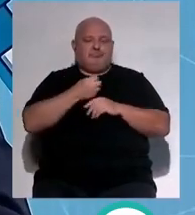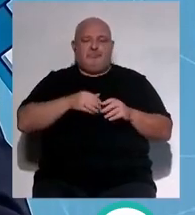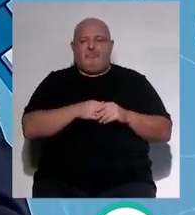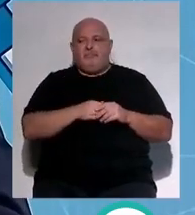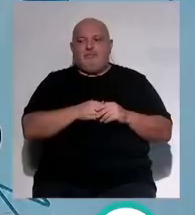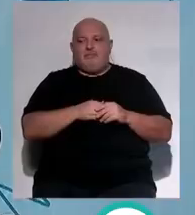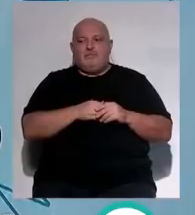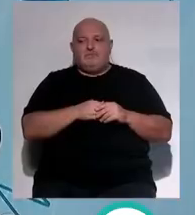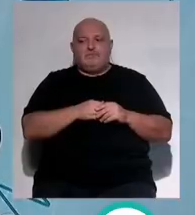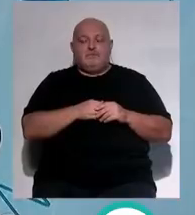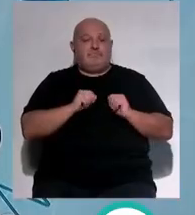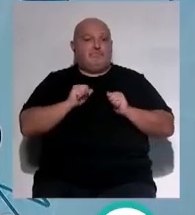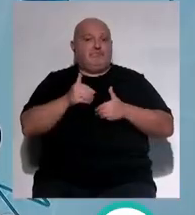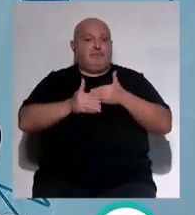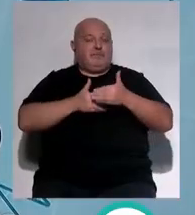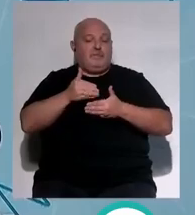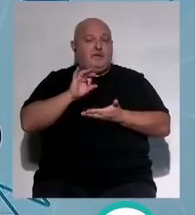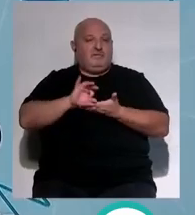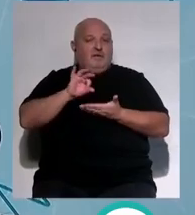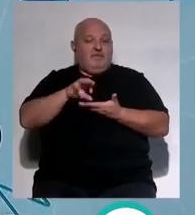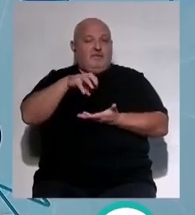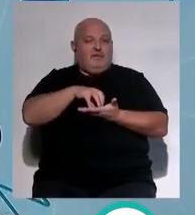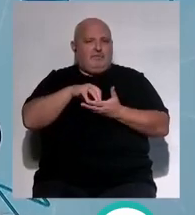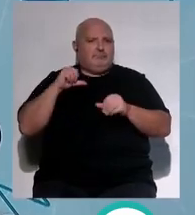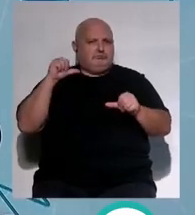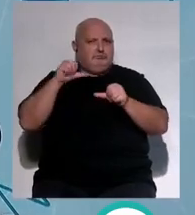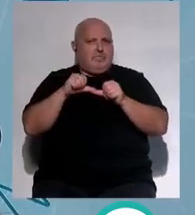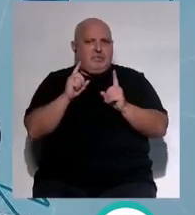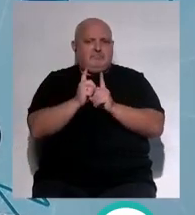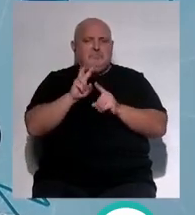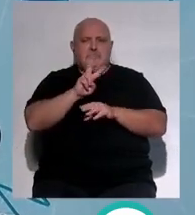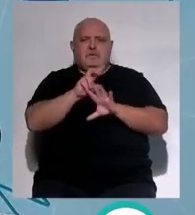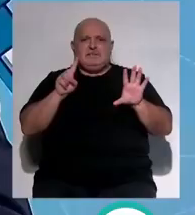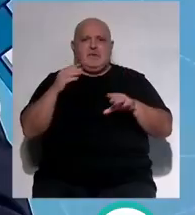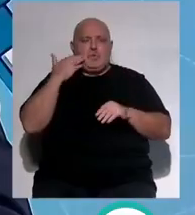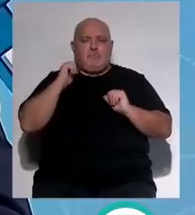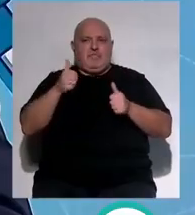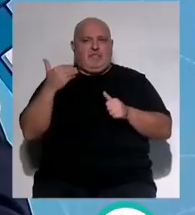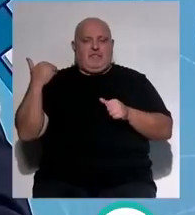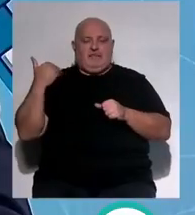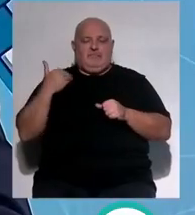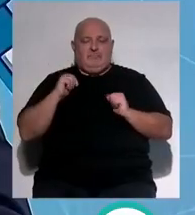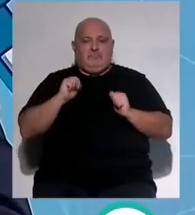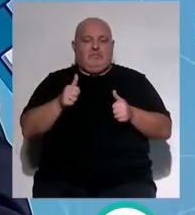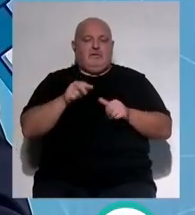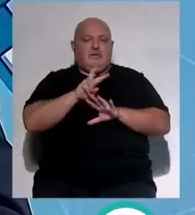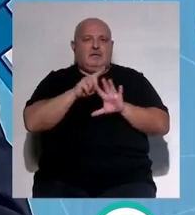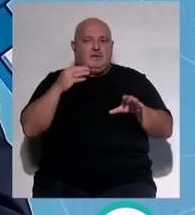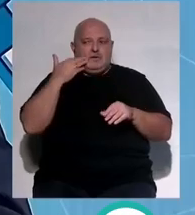Bueno pues en marcha en servicio este centro desde hace poquito tiempo 26 de julio desde este verano